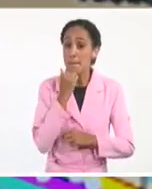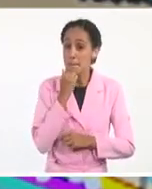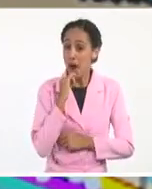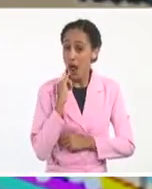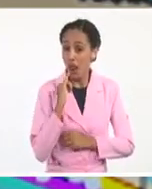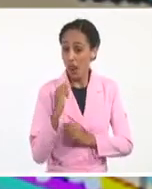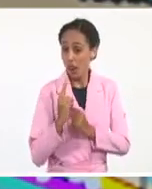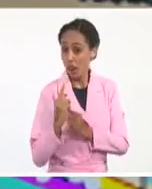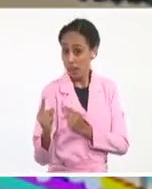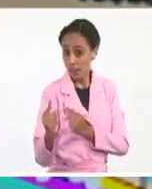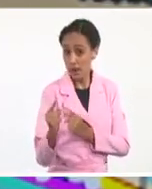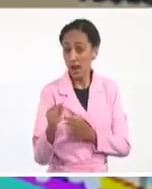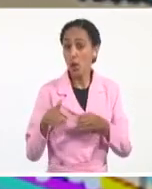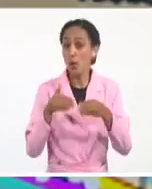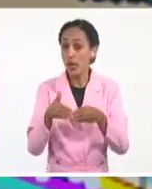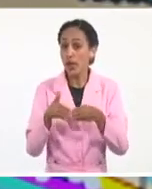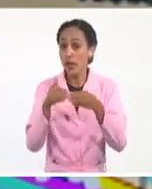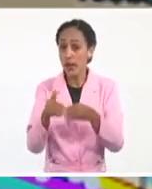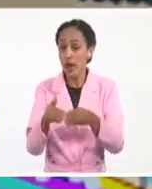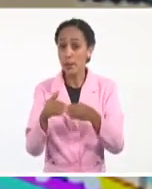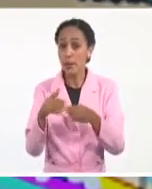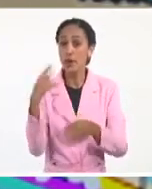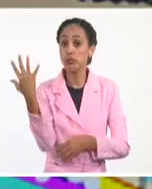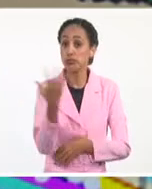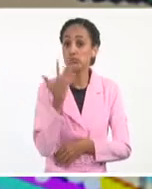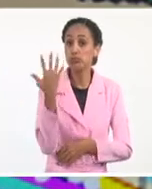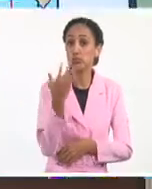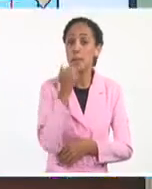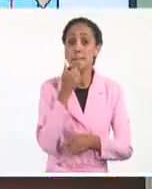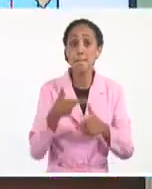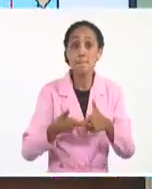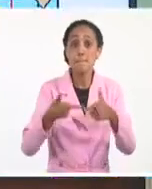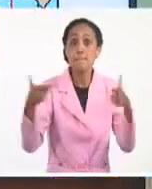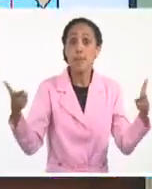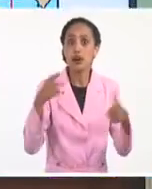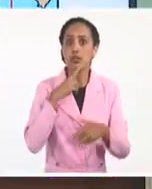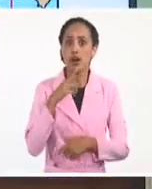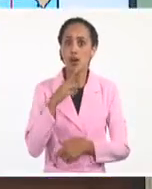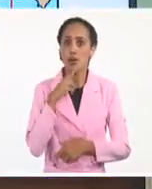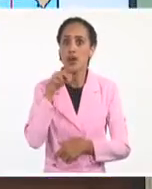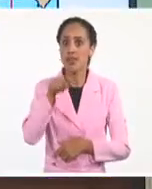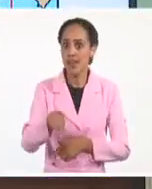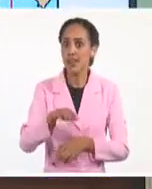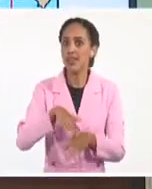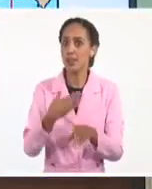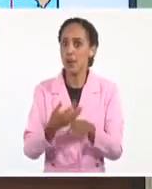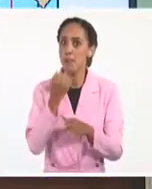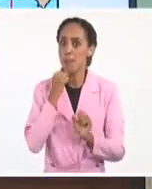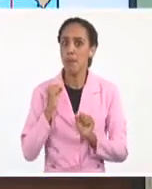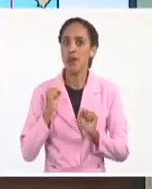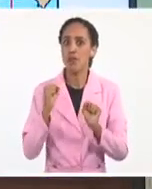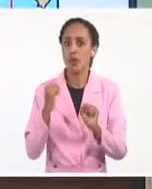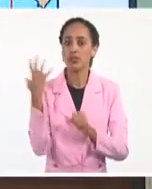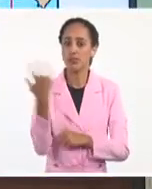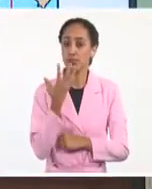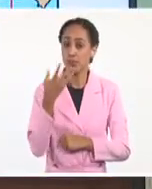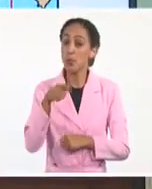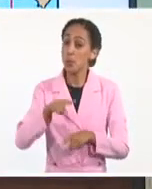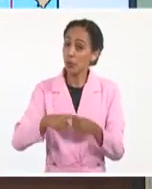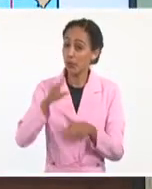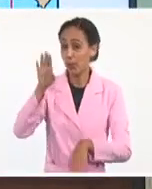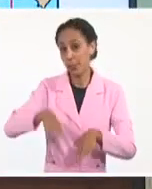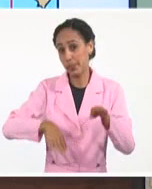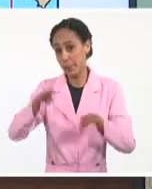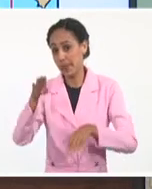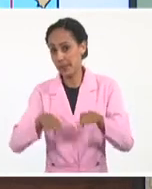Cabo Cruz, el trayecto de mar sería mayor. Y ahí hay altas temperaturas. Hay que tener eso presente,